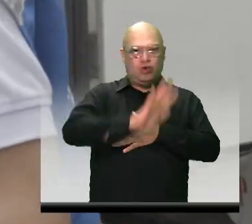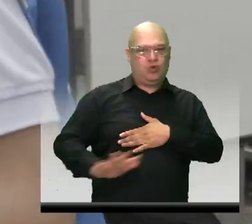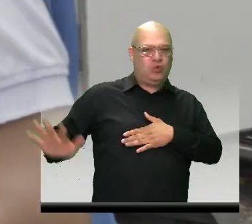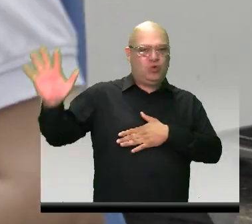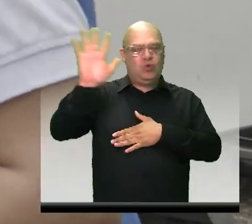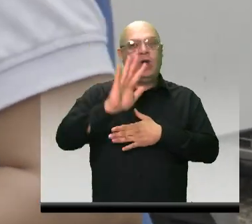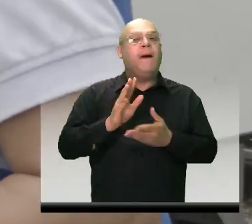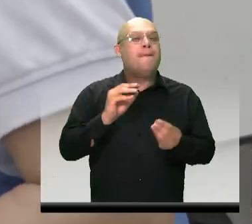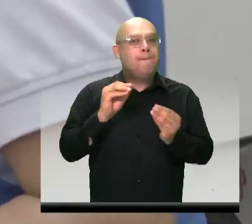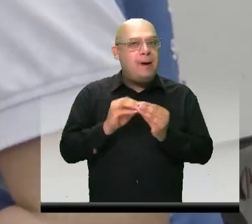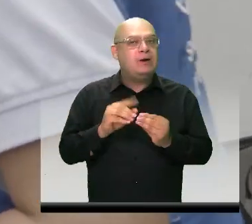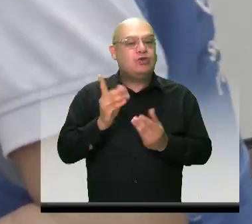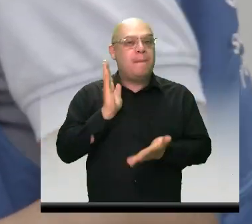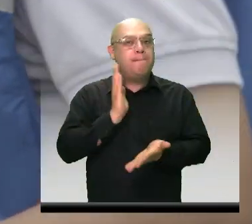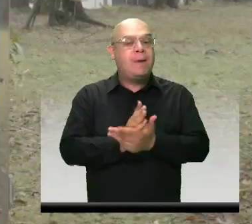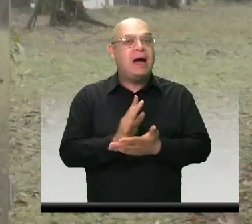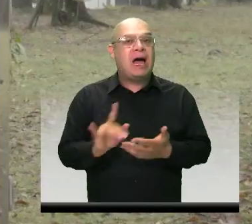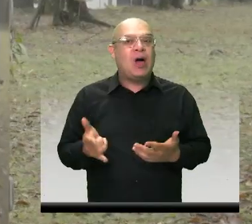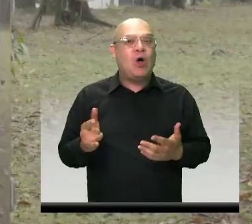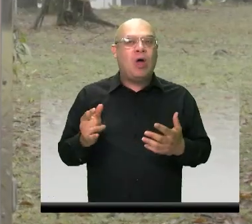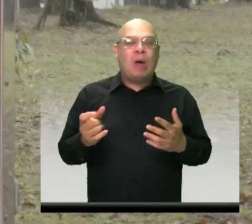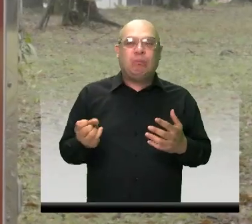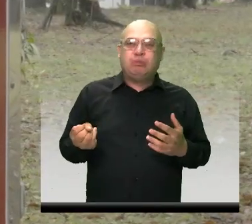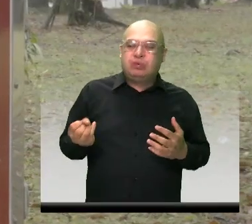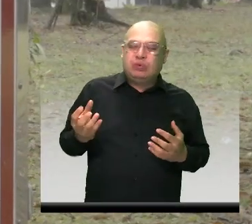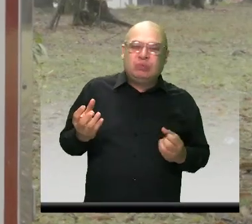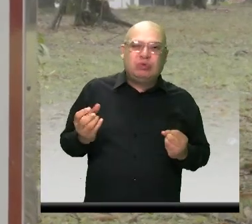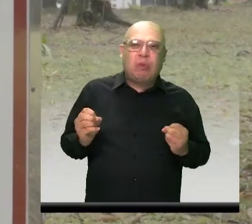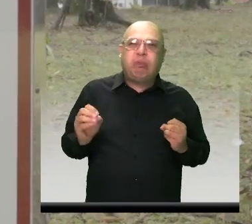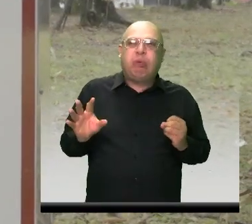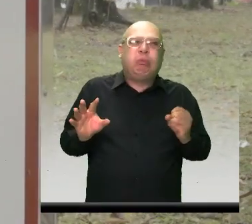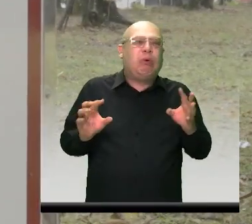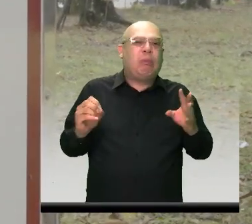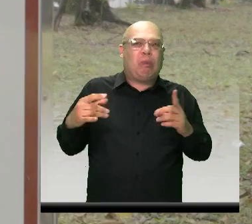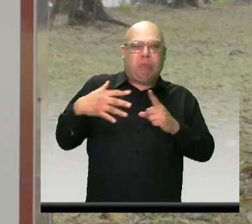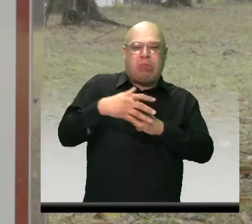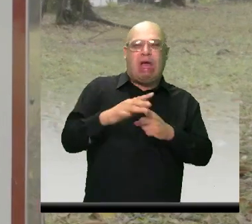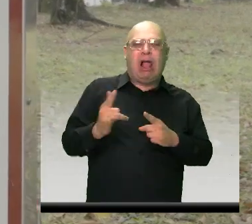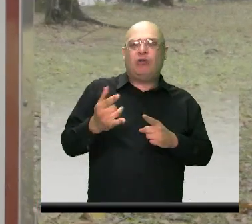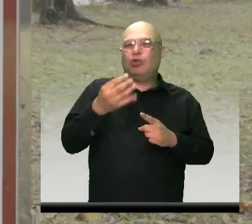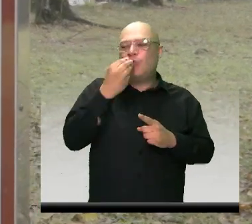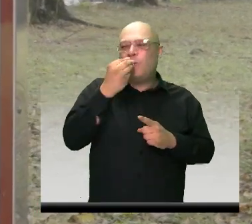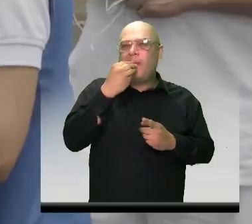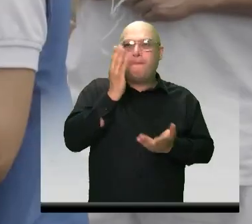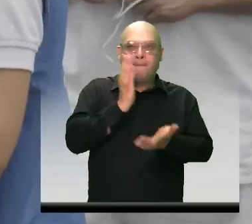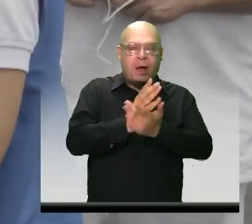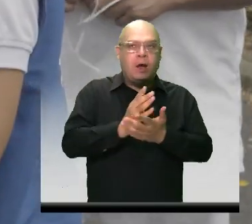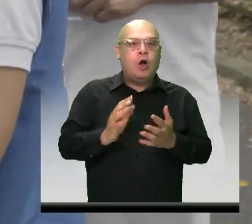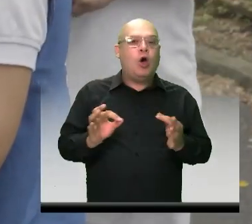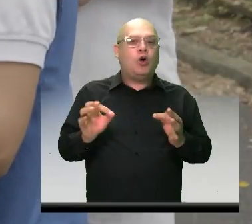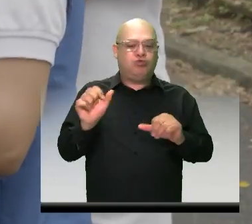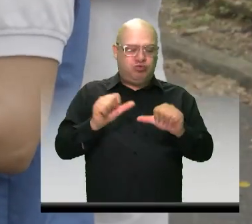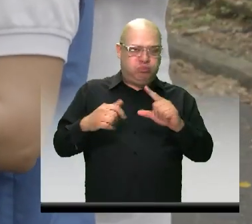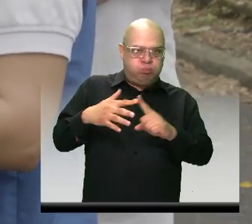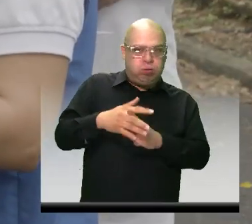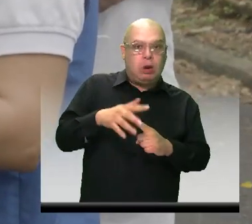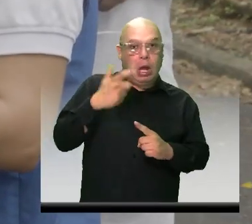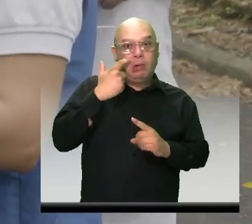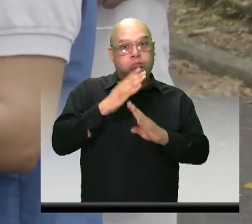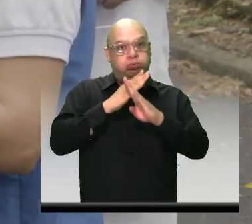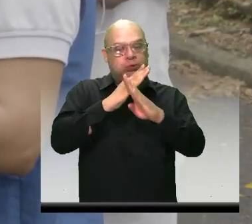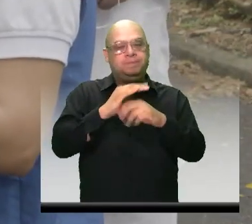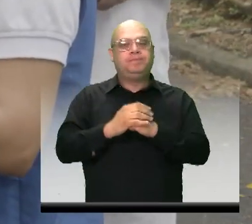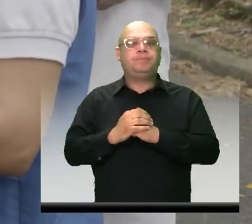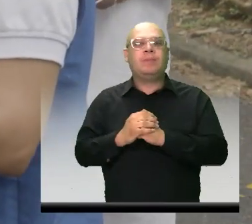ellos tengan porosidades que pueda contaminar el alimento de una manera física o química. Es muy importante que el personal